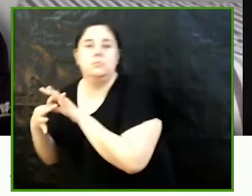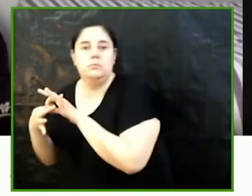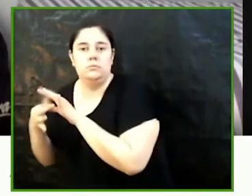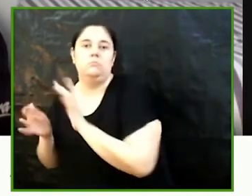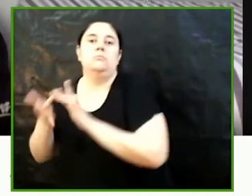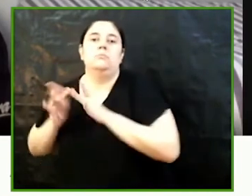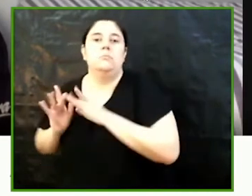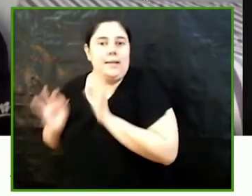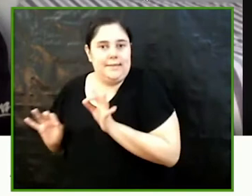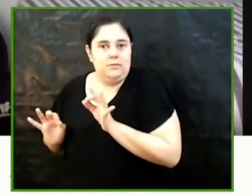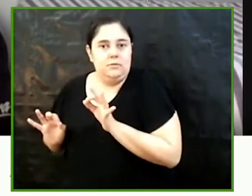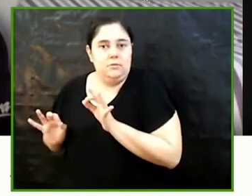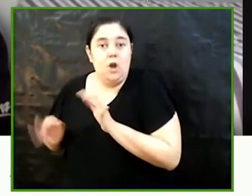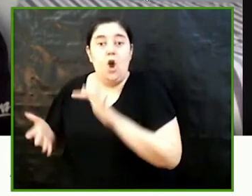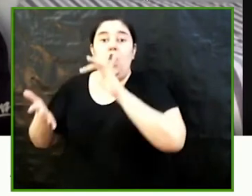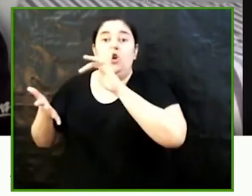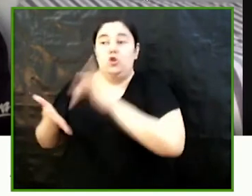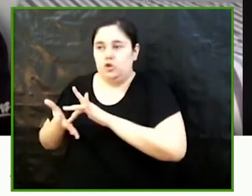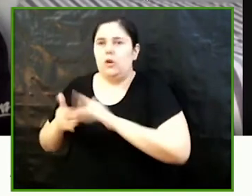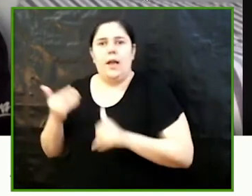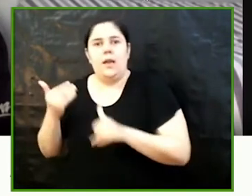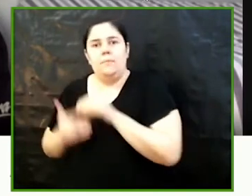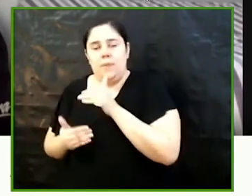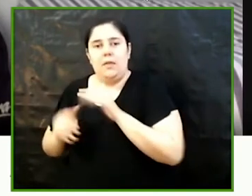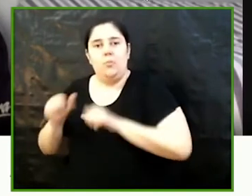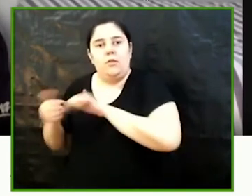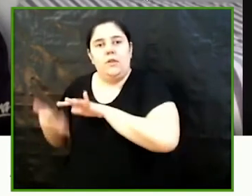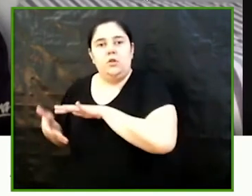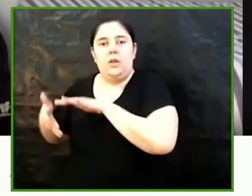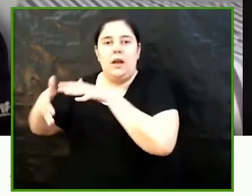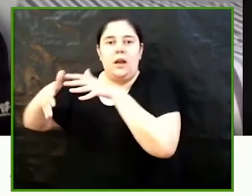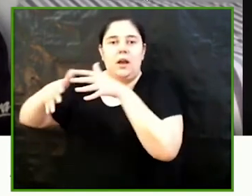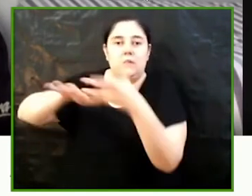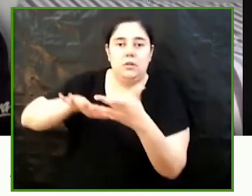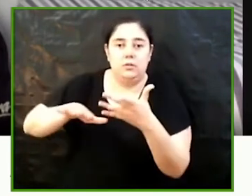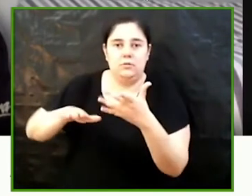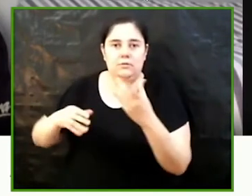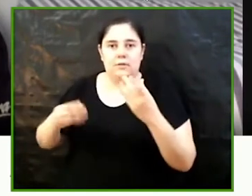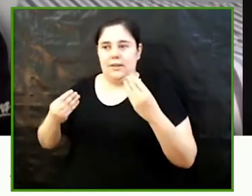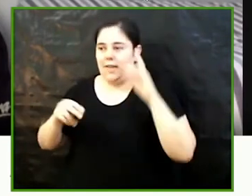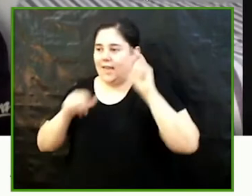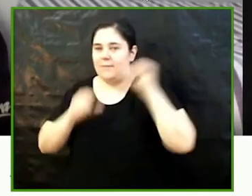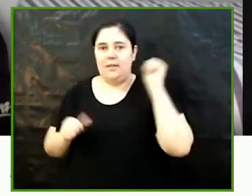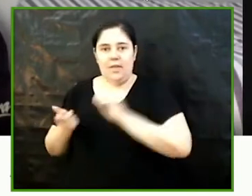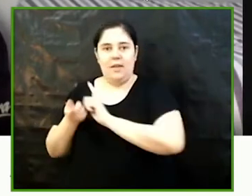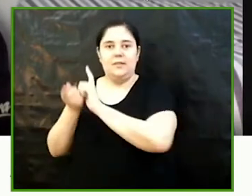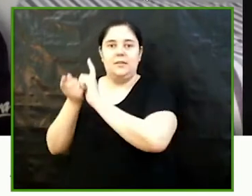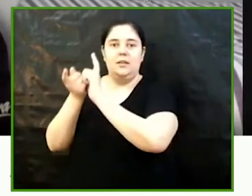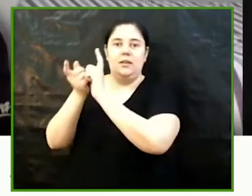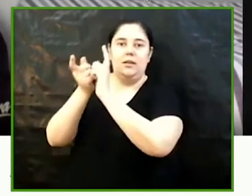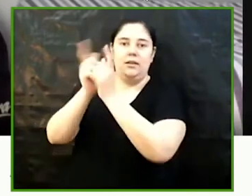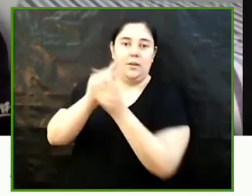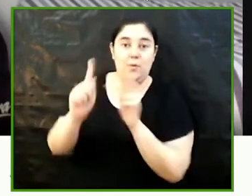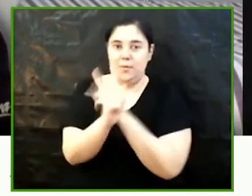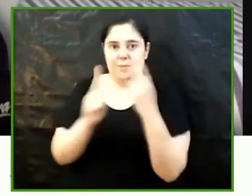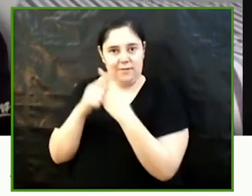socializaban En el momento en el que decidieron empezar su proceso de transició estas experiencias cambiaron y empezaron a ser vividas